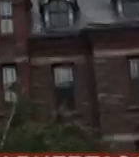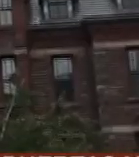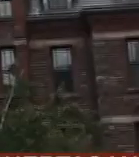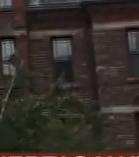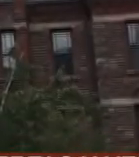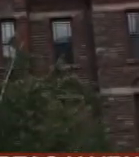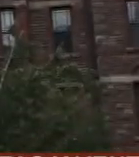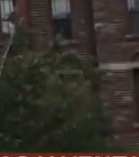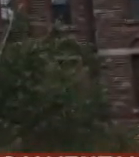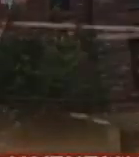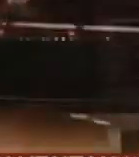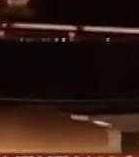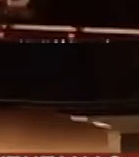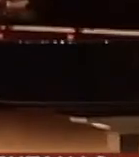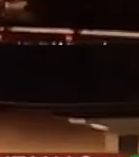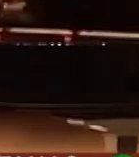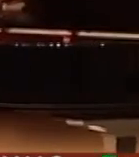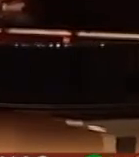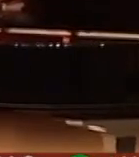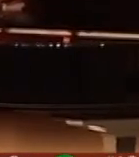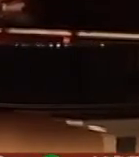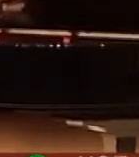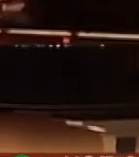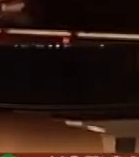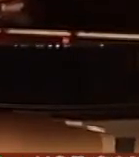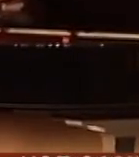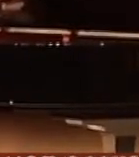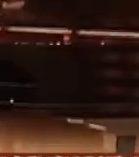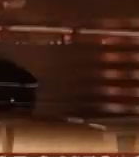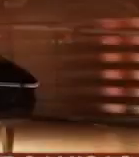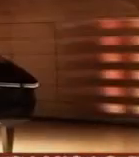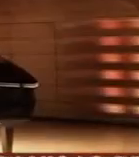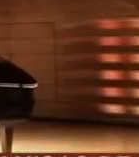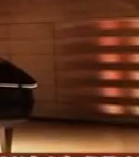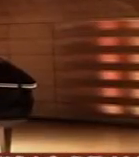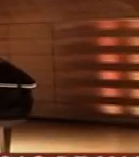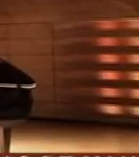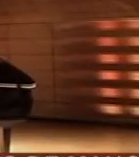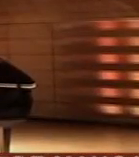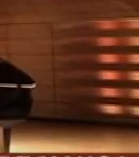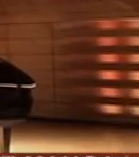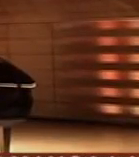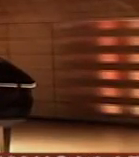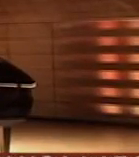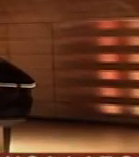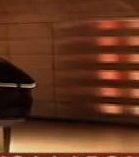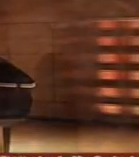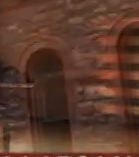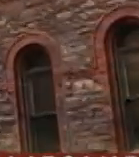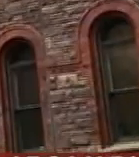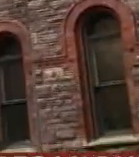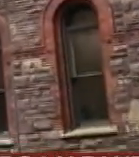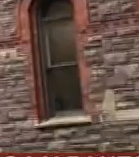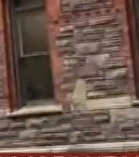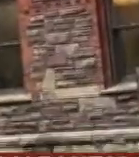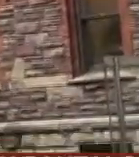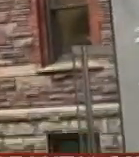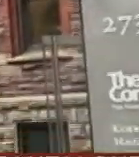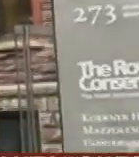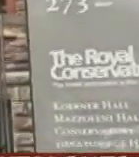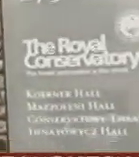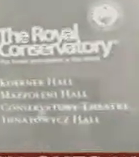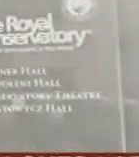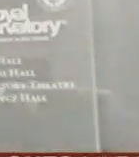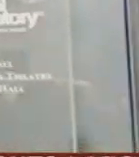El Corner Hall tiene una de las mejores acústicas del mundo y compite en prestigio con el Carnegie Hall de Nueva York En este lugar se